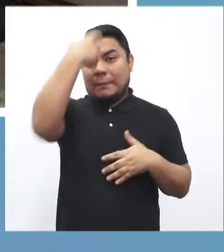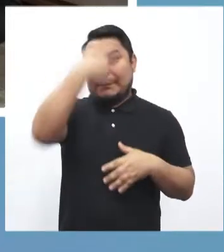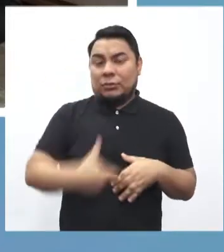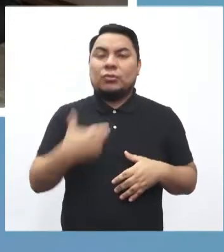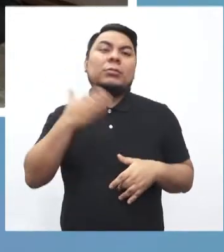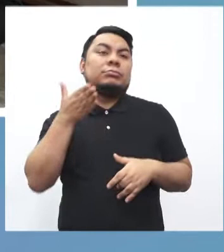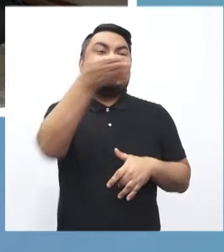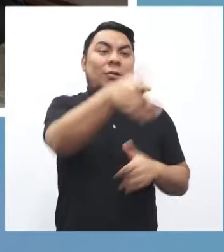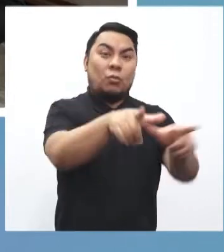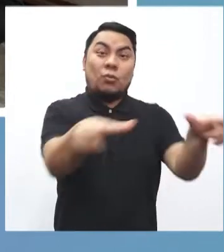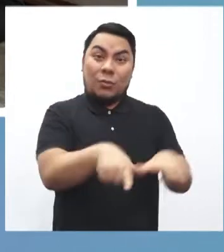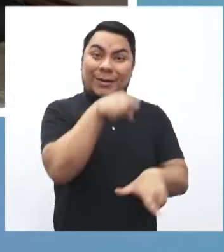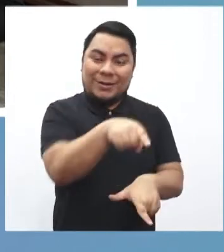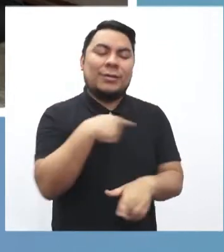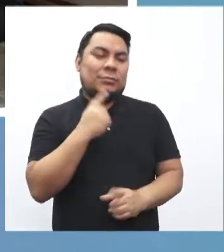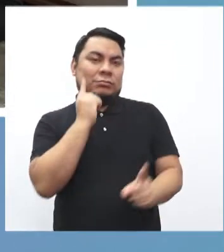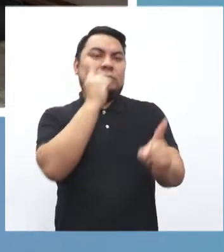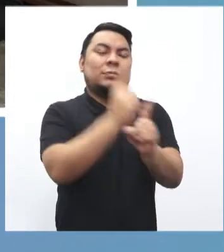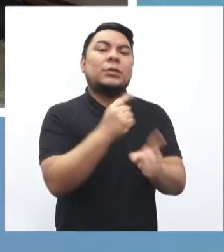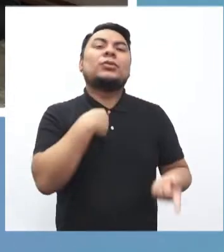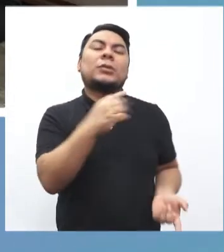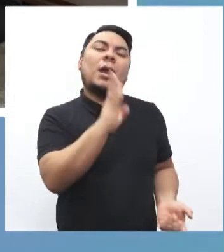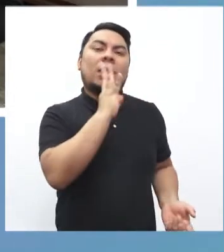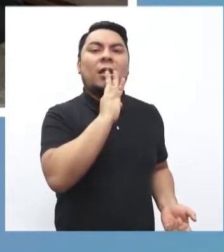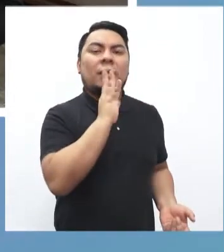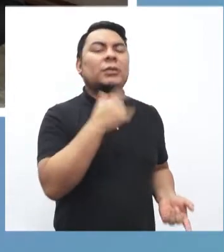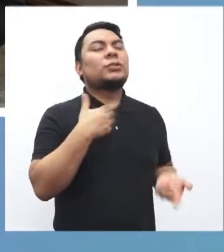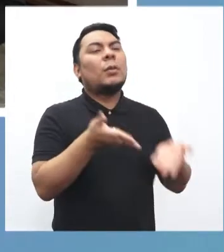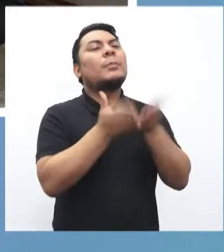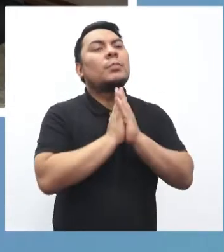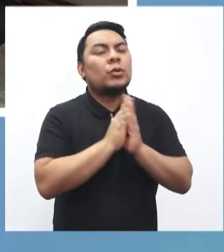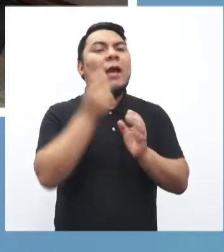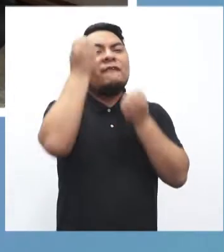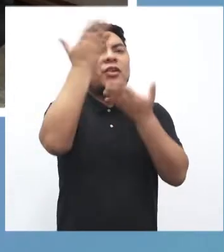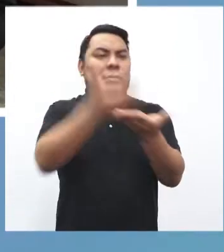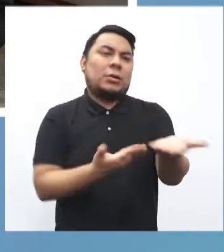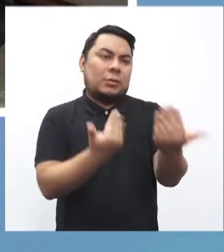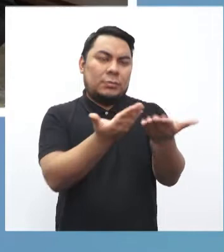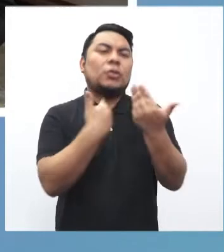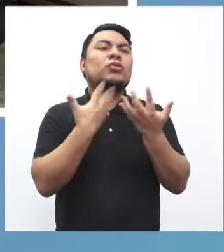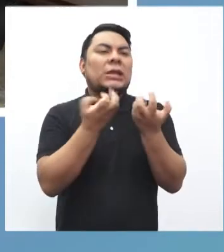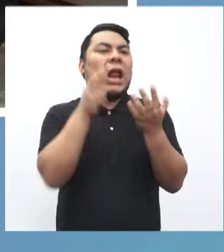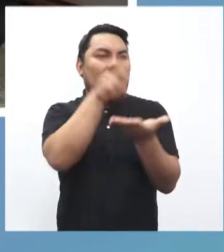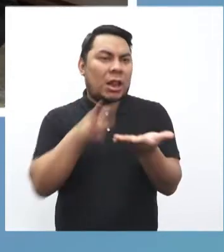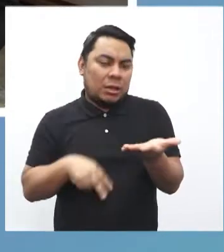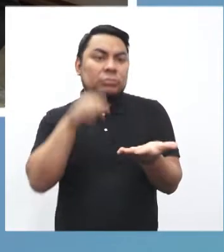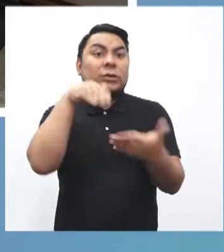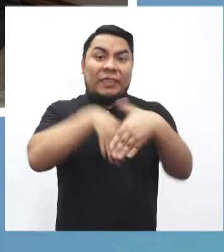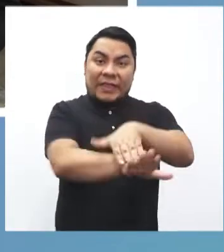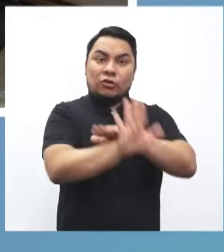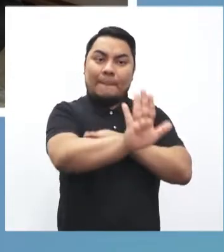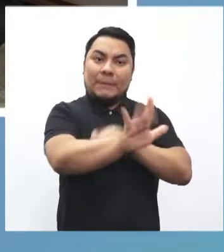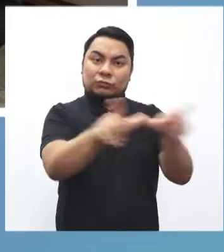persona acude a la entidad y de forma verbal solicita la información a la que quiere acceder y la puede revisar dentro de las